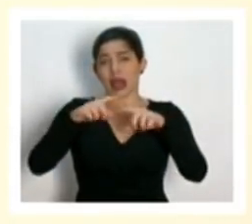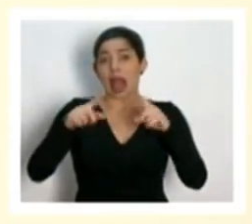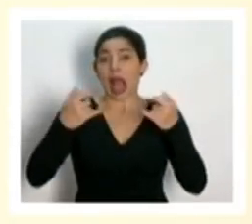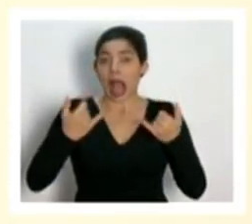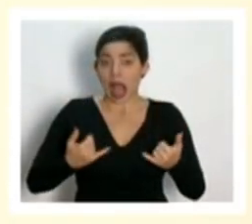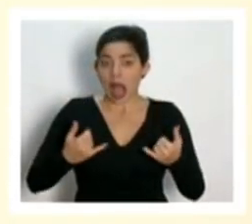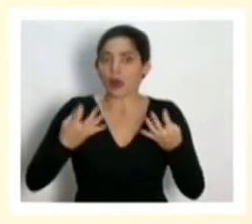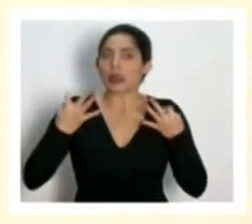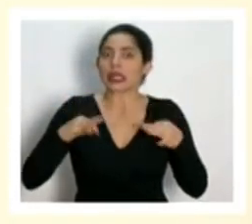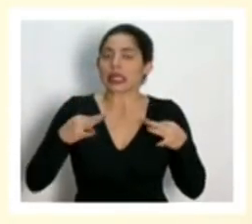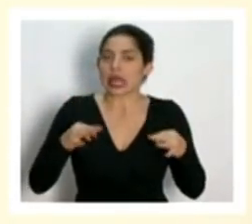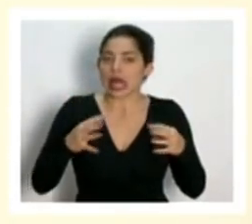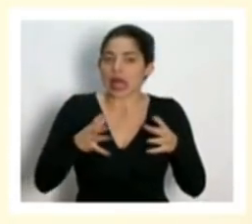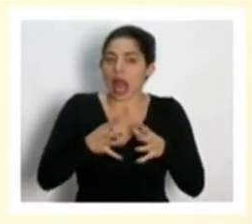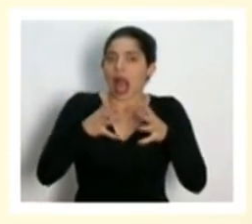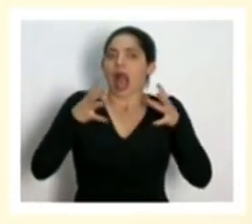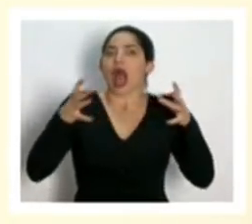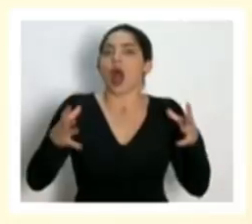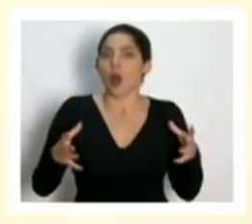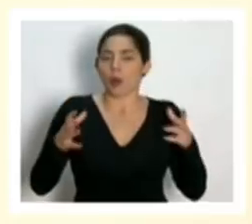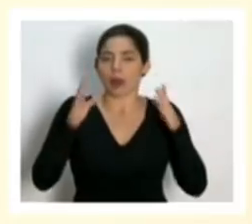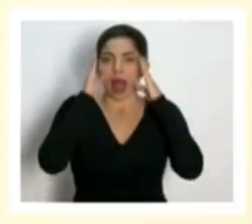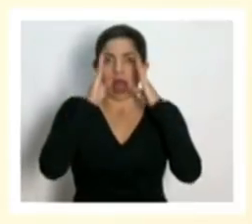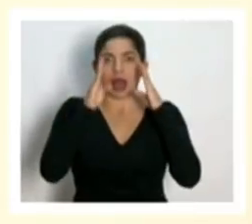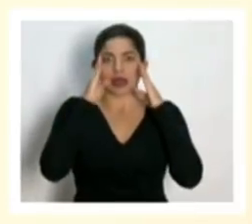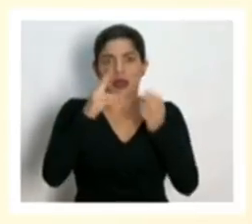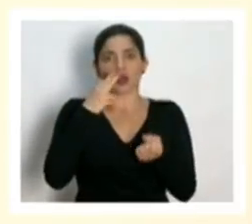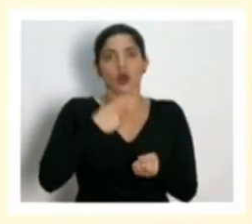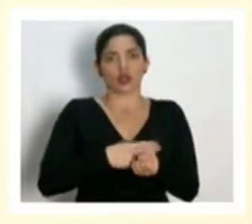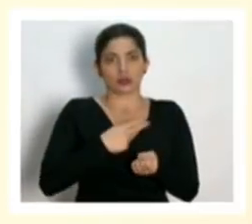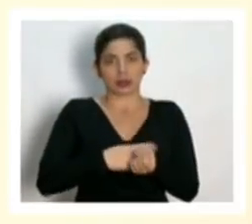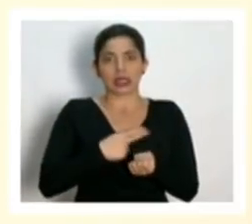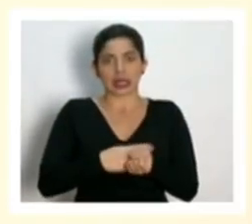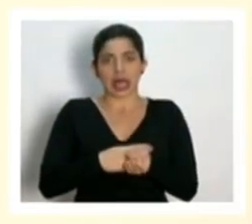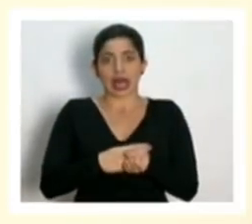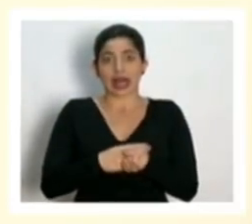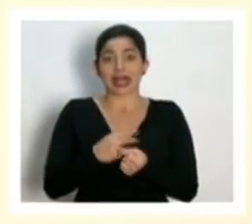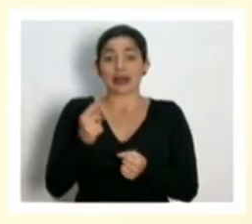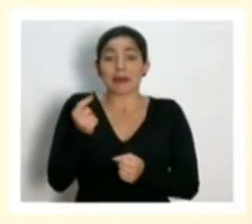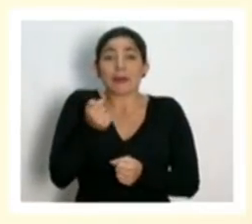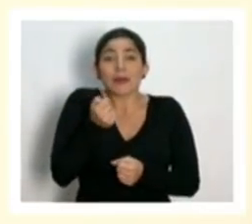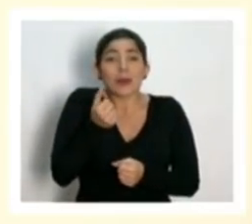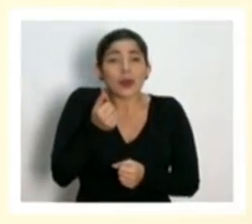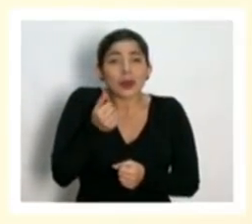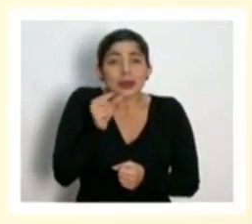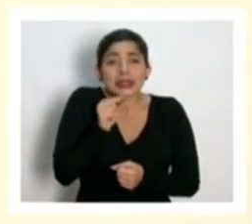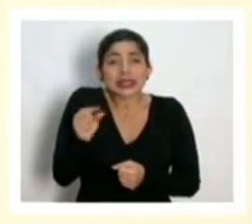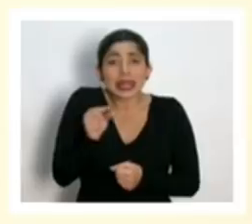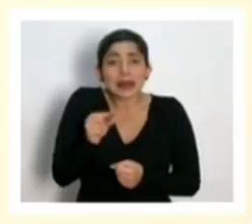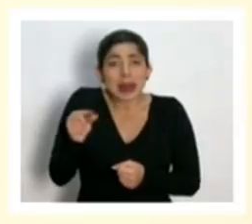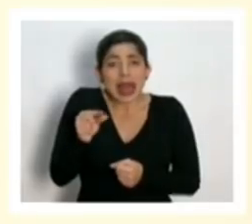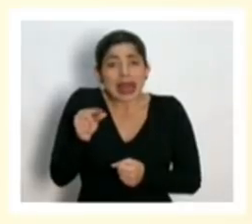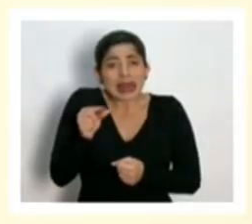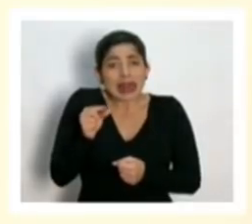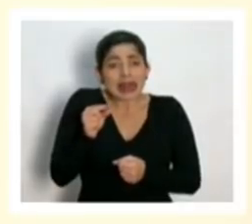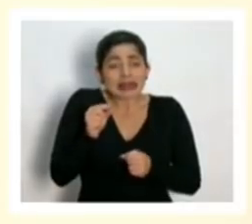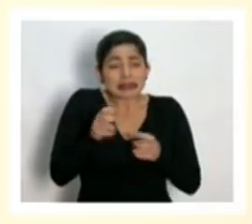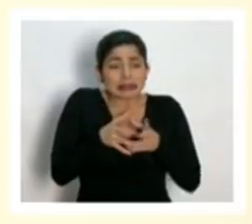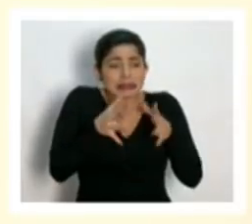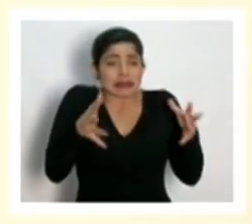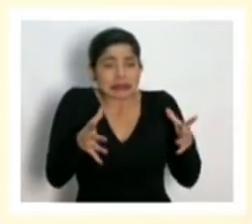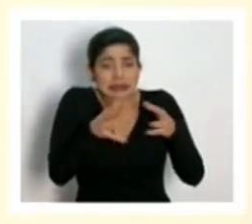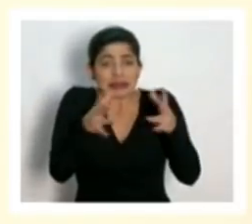aumentar esa capacidad hospitalaria en pocas semanas, porque eso es lo que tenemos,